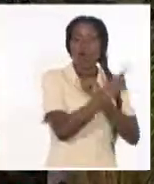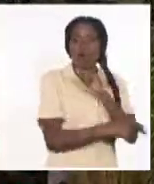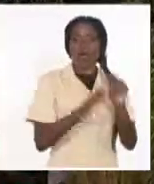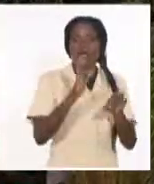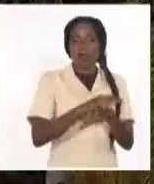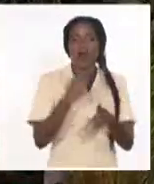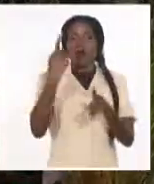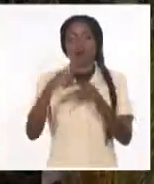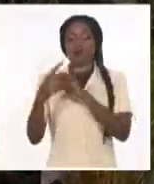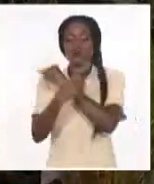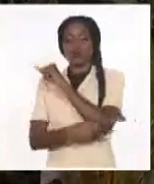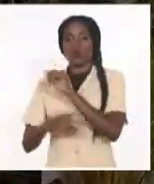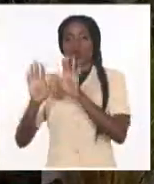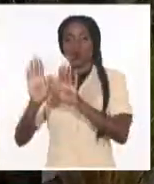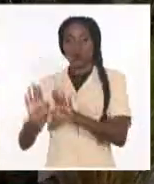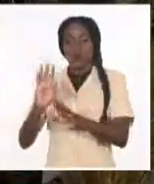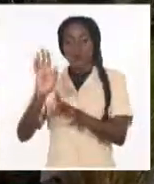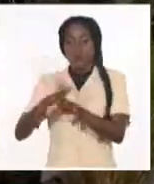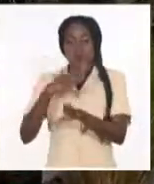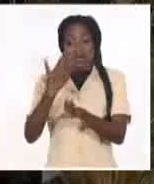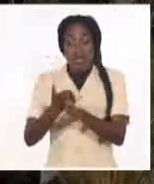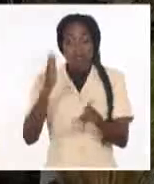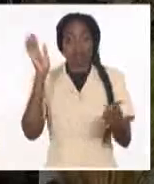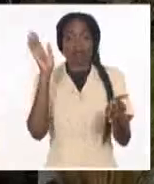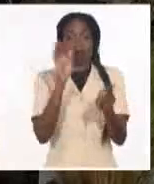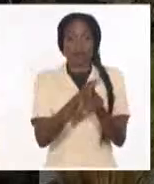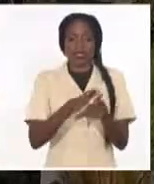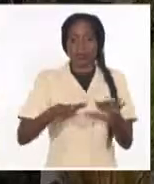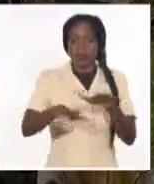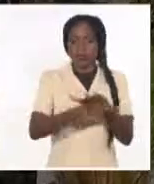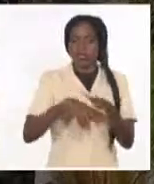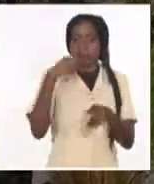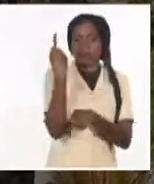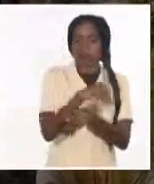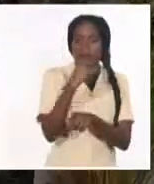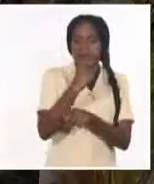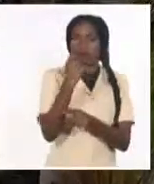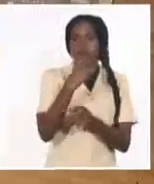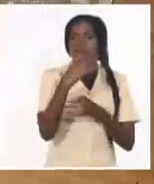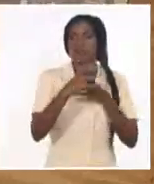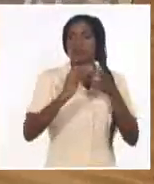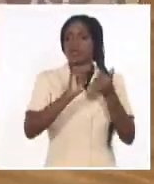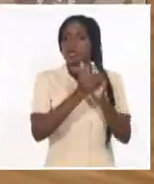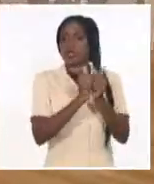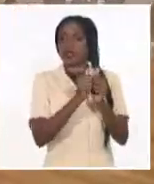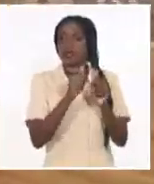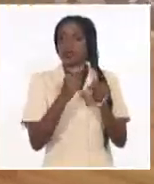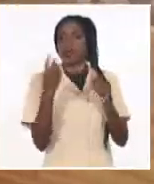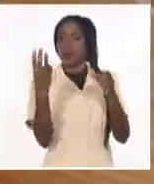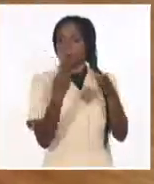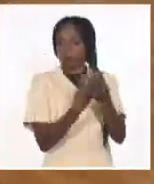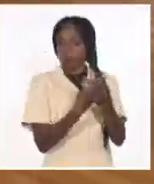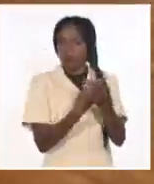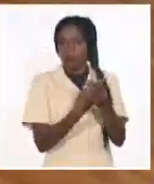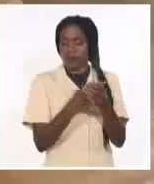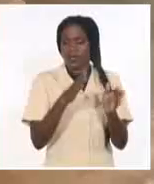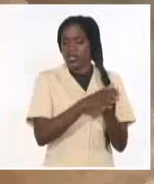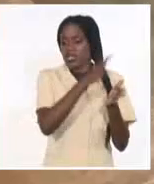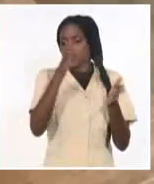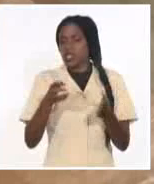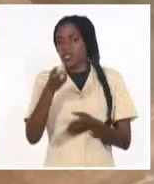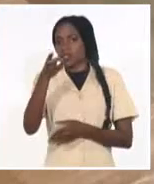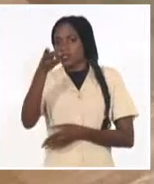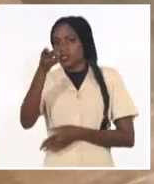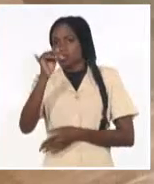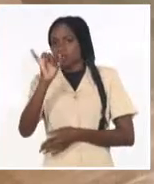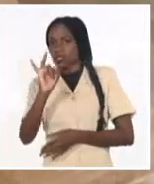va a comenzar la base de entrenamiento de cada uno de los deportes que están aquí en Santiago de Chile hasta el día 17 que